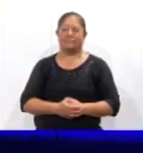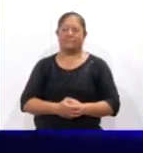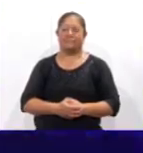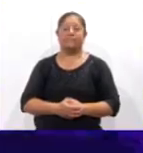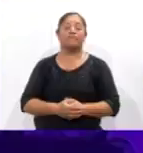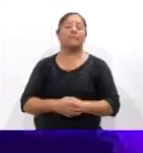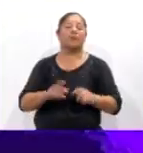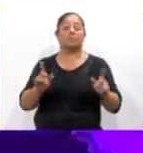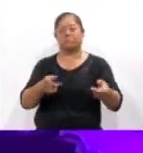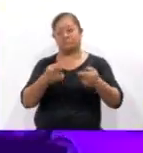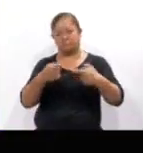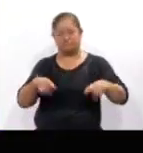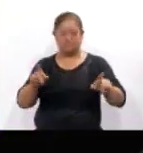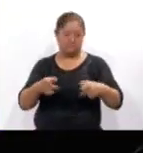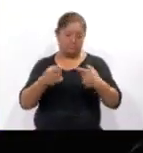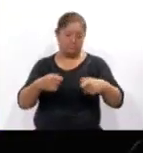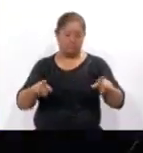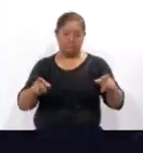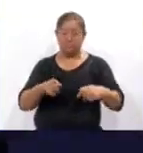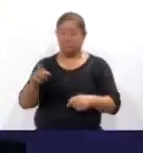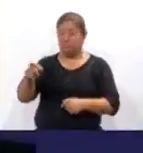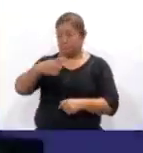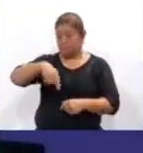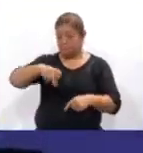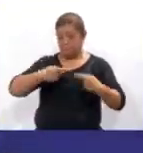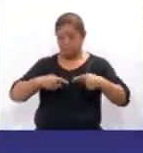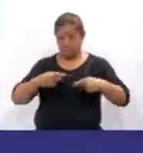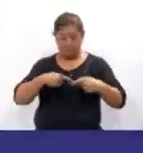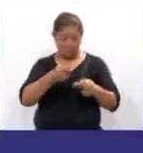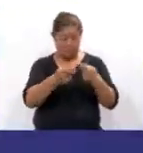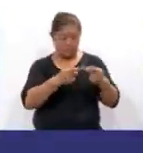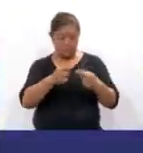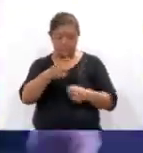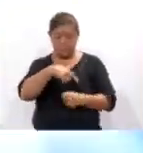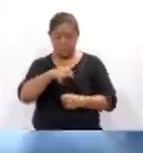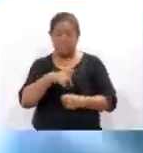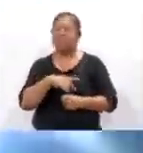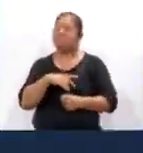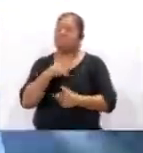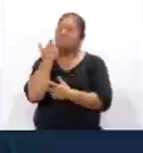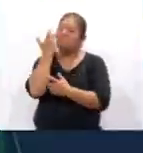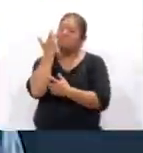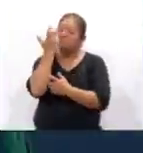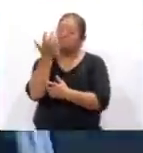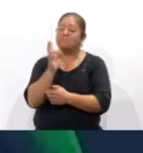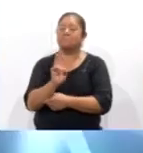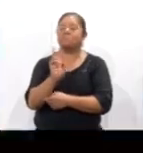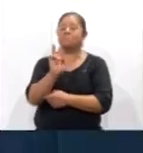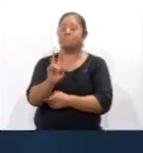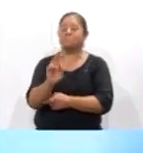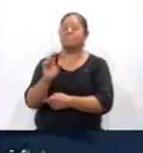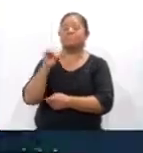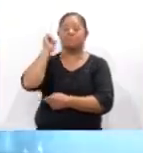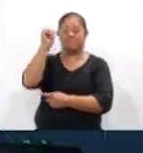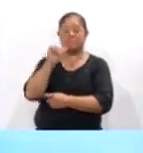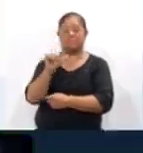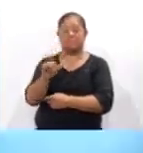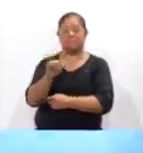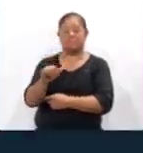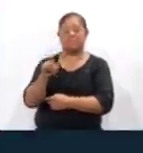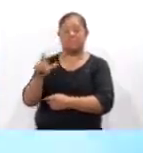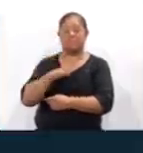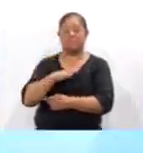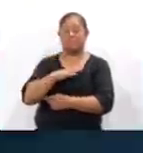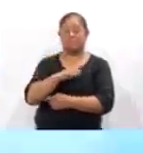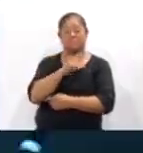Con entusiasmo, las y los laxcaltecas esperan el arranque del Festival de la Familia este viernes 16 de abril con la presentación de la obra